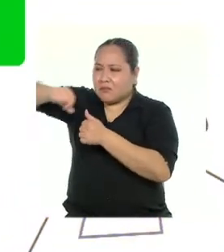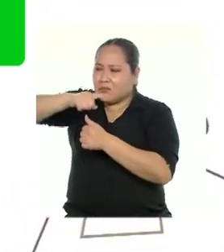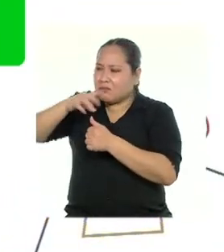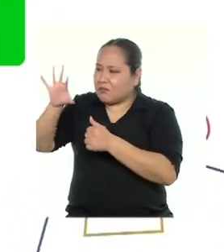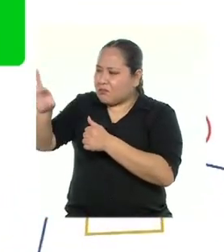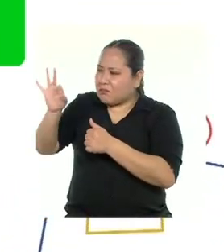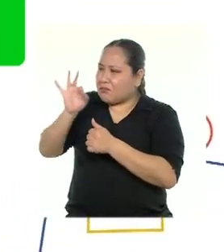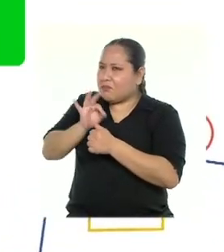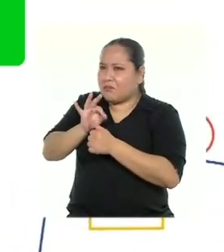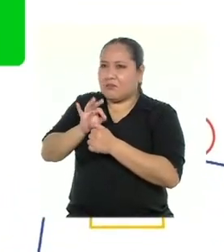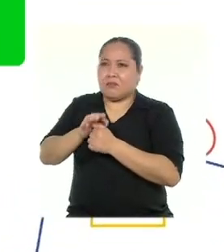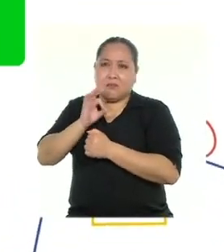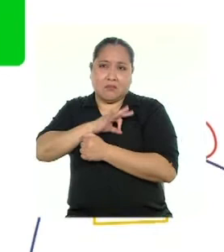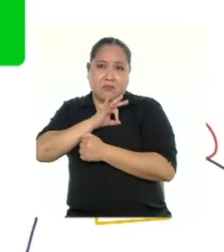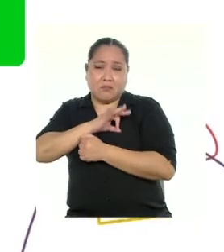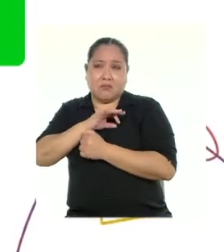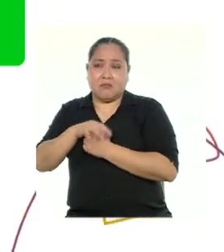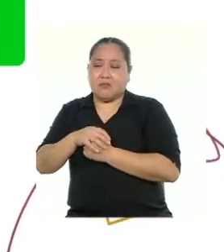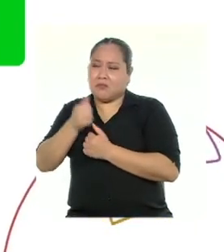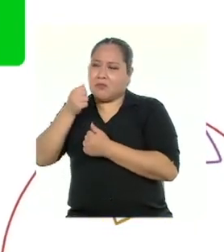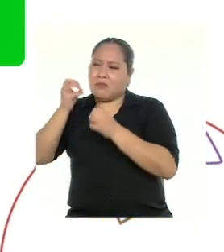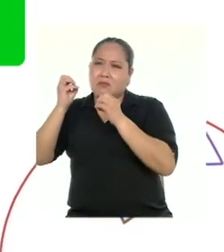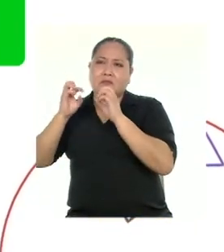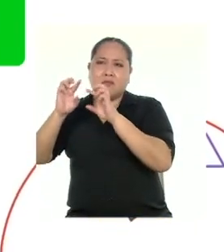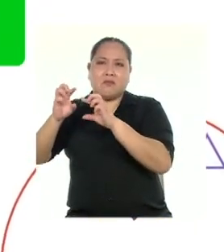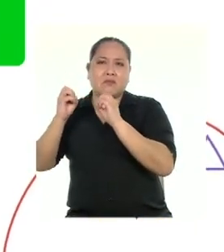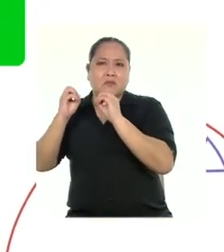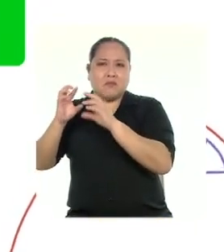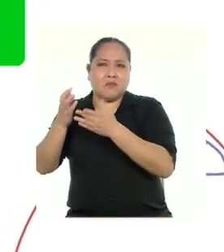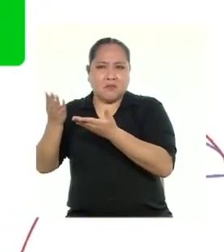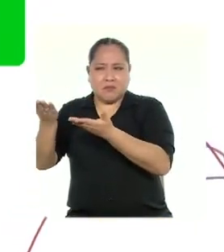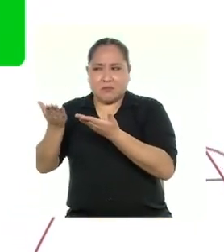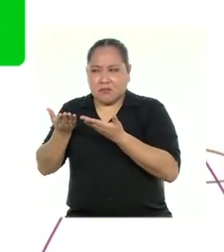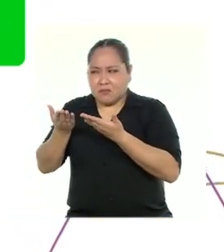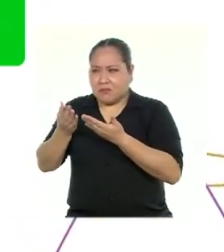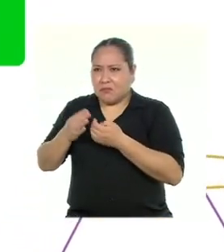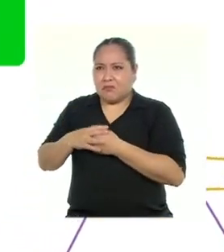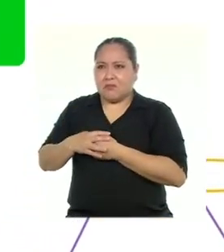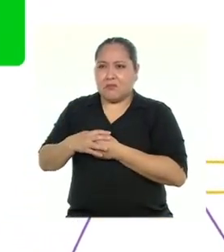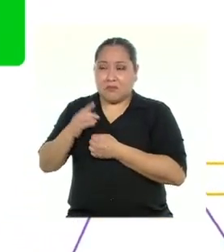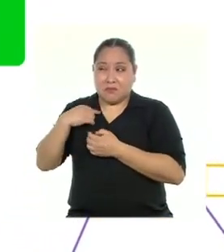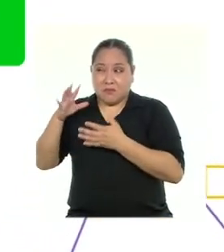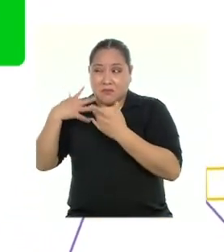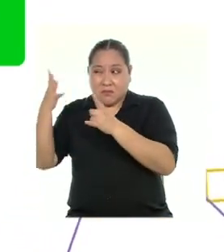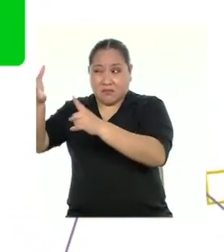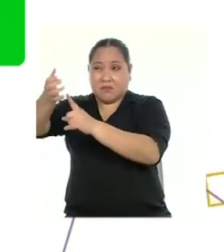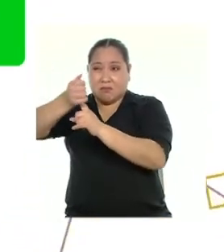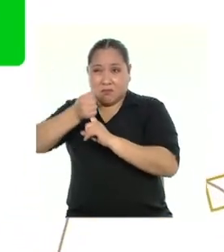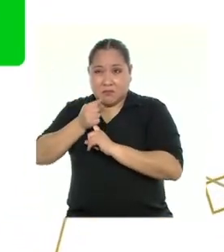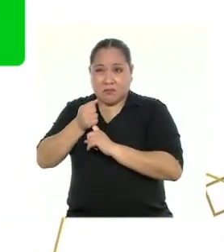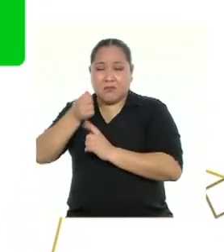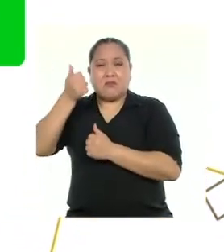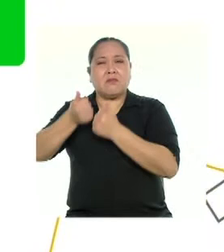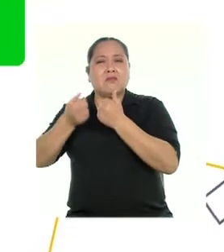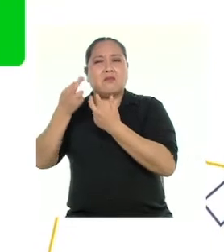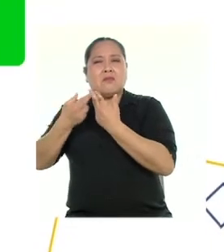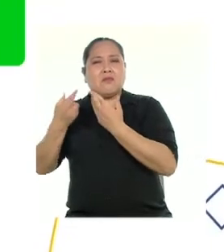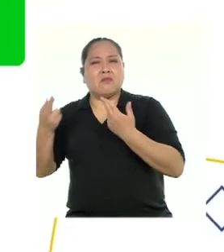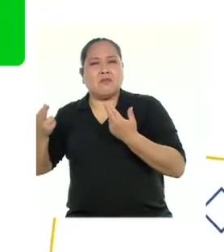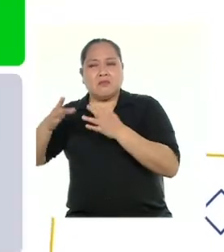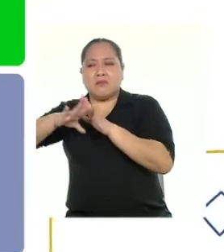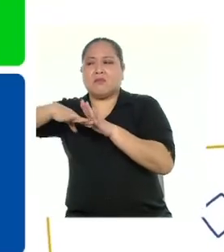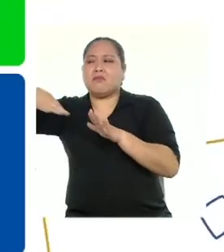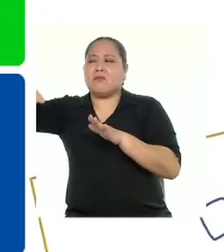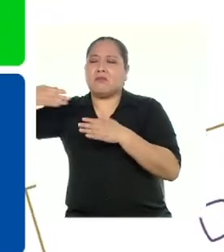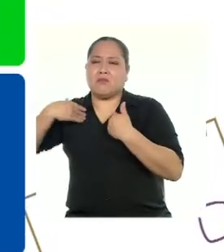aprovechar? ¿Qué oportunidades se me presentan en el contexto? ¿Están a mi alcance? ¿Y qué recursos externos tengo?